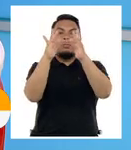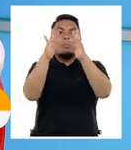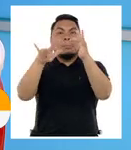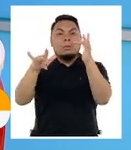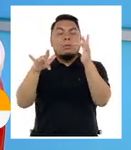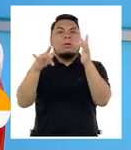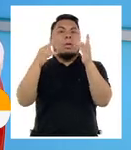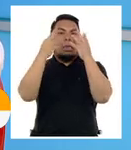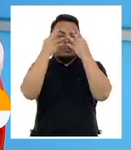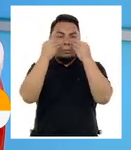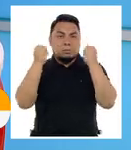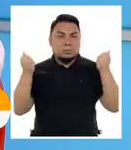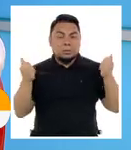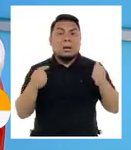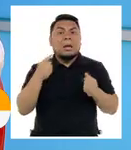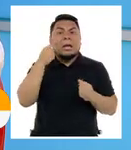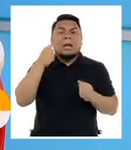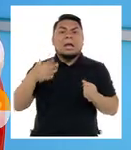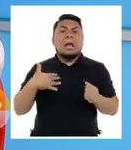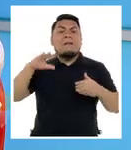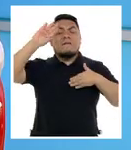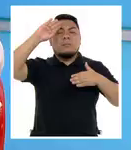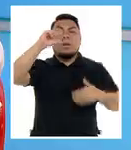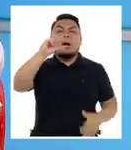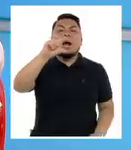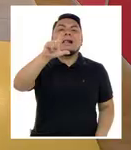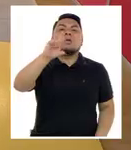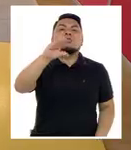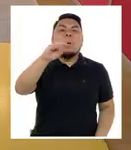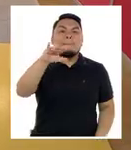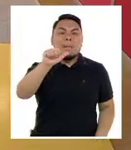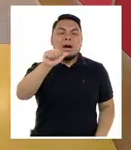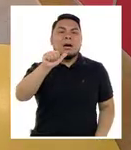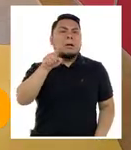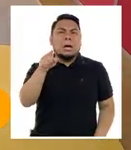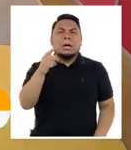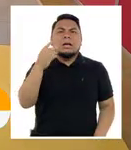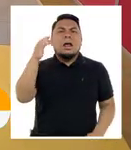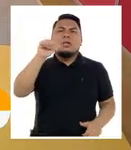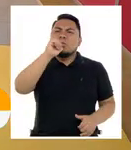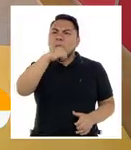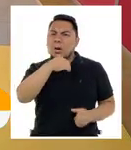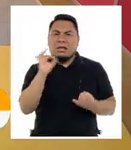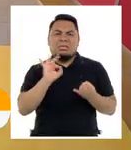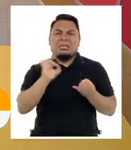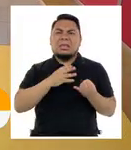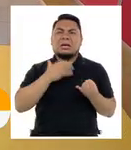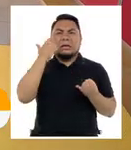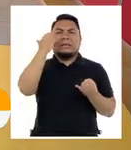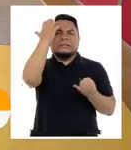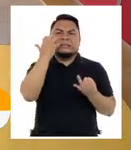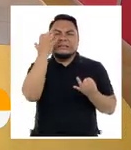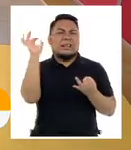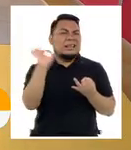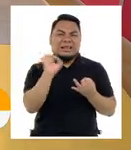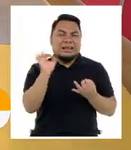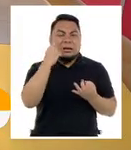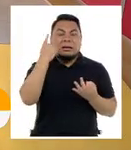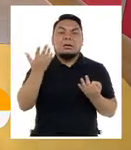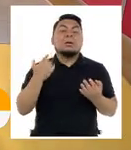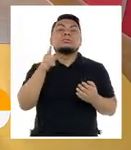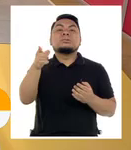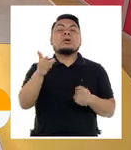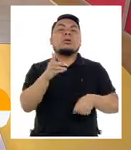bien lo hemos dicho, no da síntomas, no pica, no arde, no molesta, ni siquiera le baja la visión. El paciente llega a la